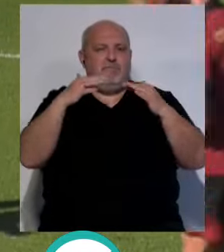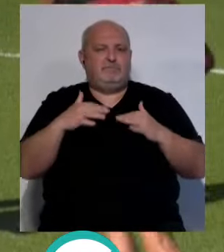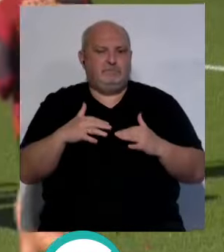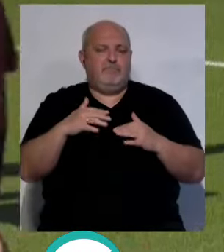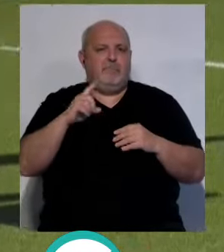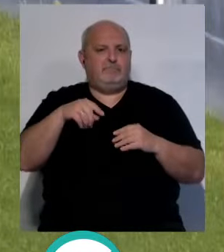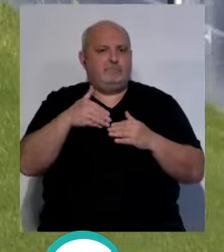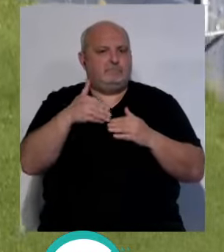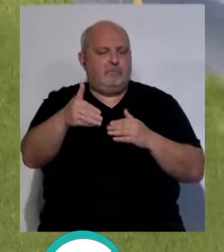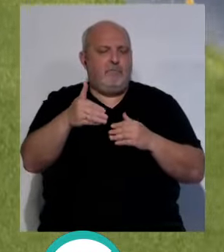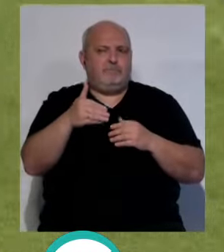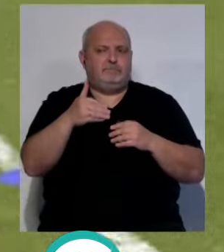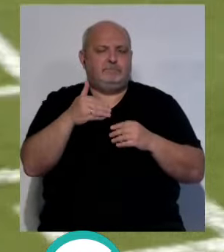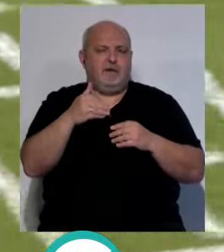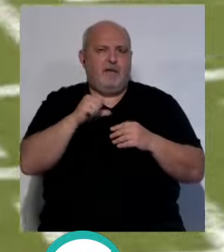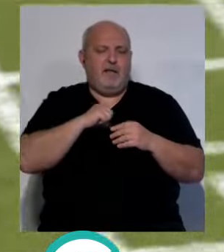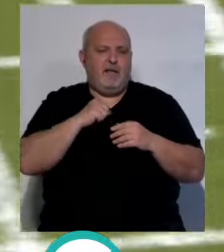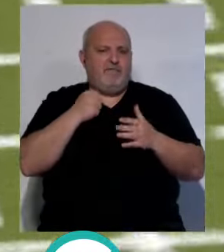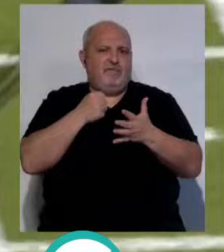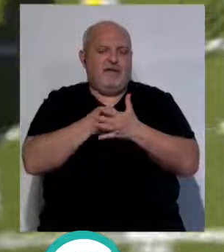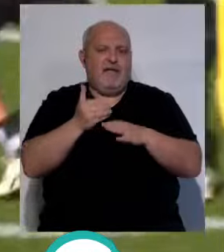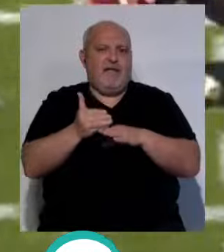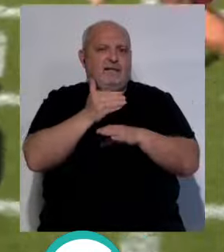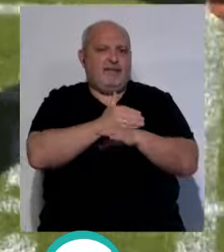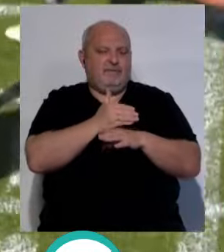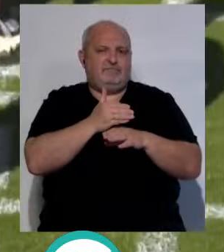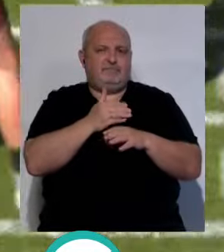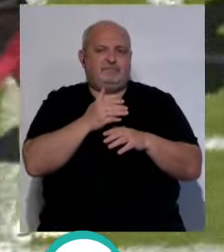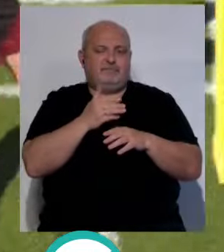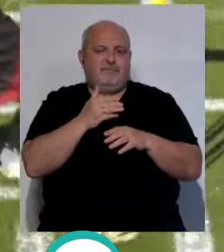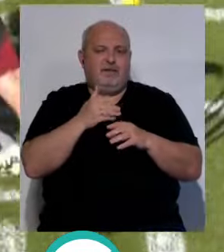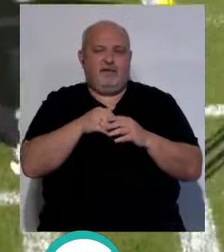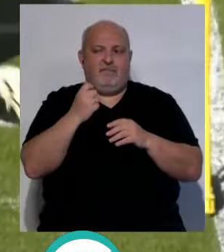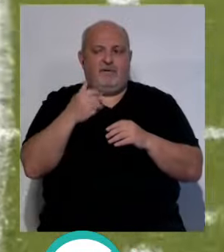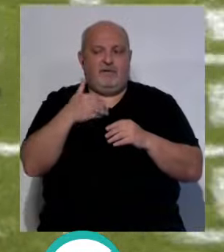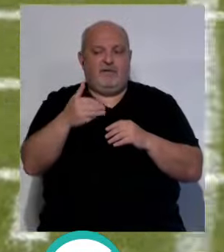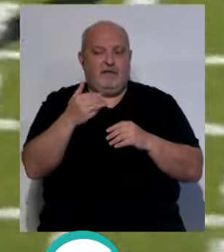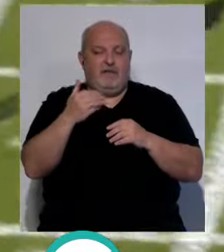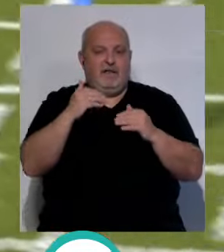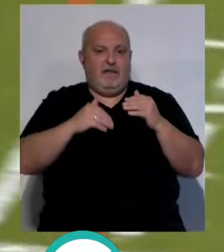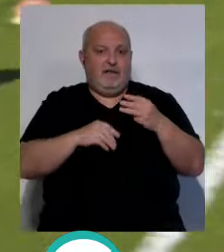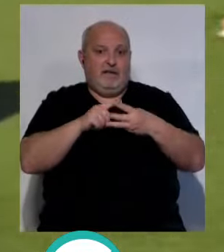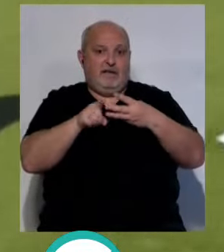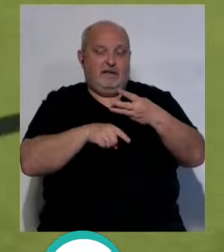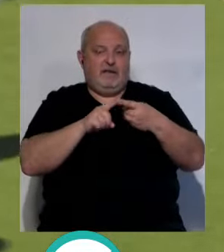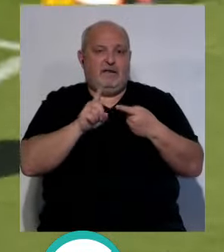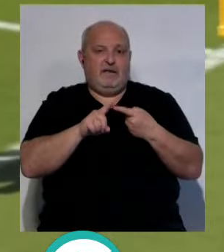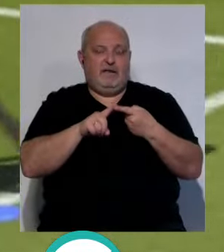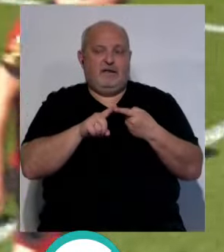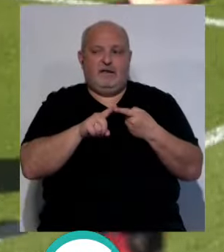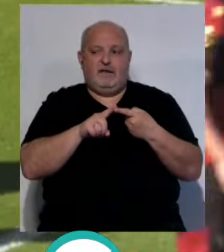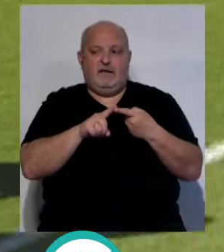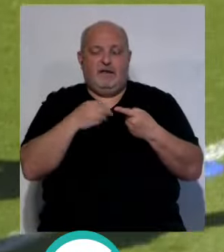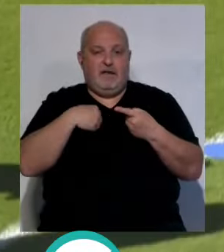equipos que acumulan así al final, antes de los tres que ahora mismo están en descenso, que ya saben que es el